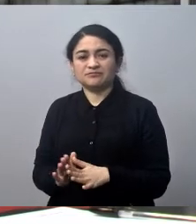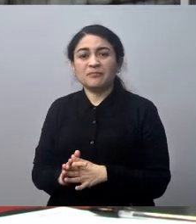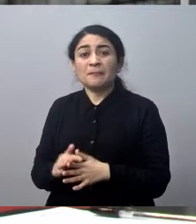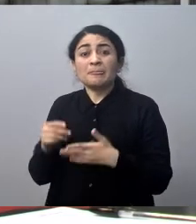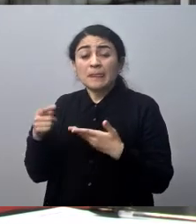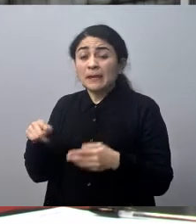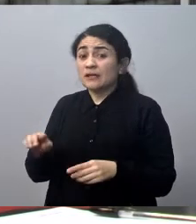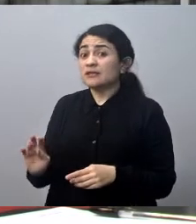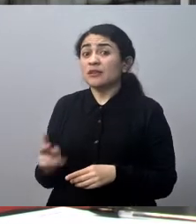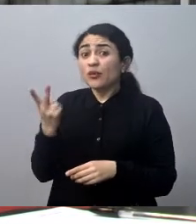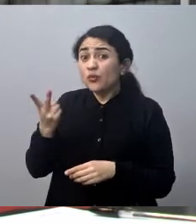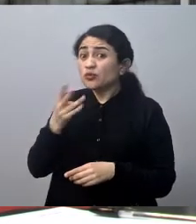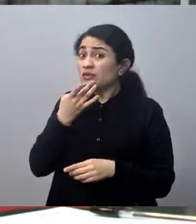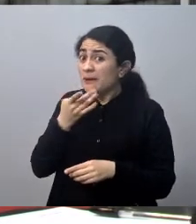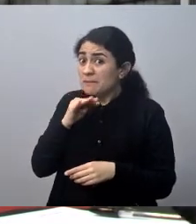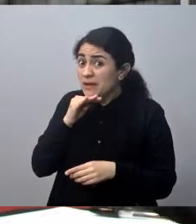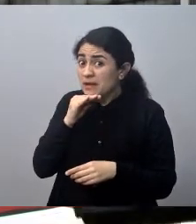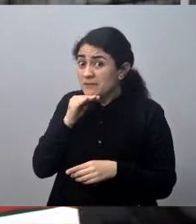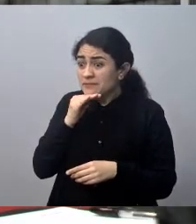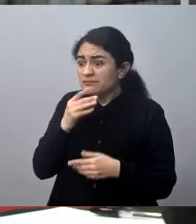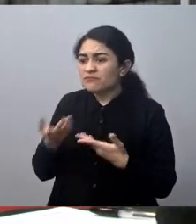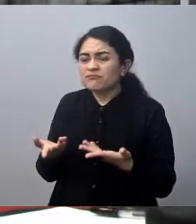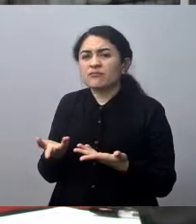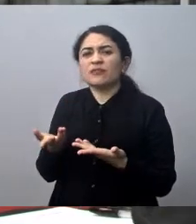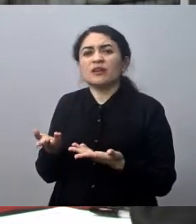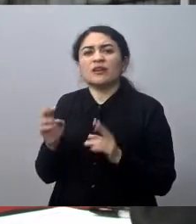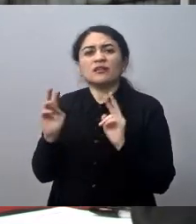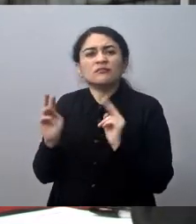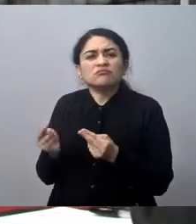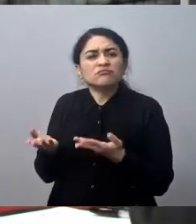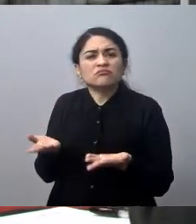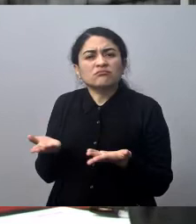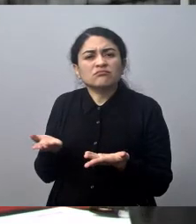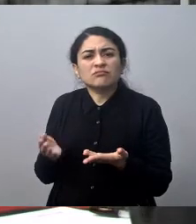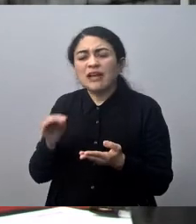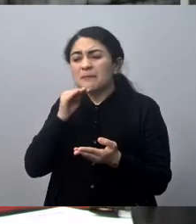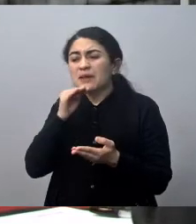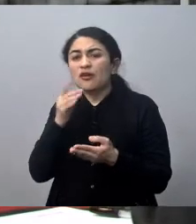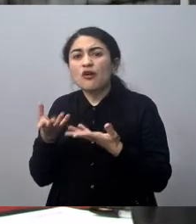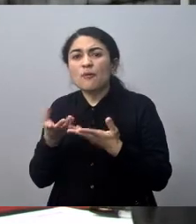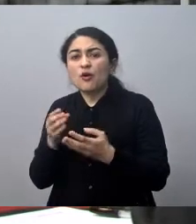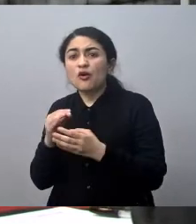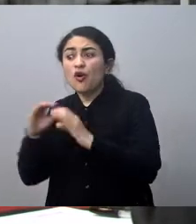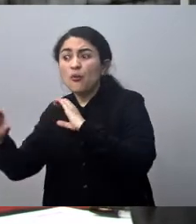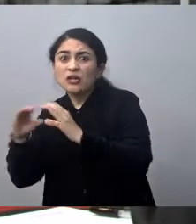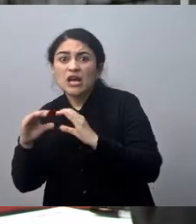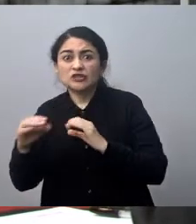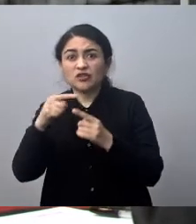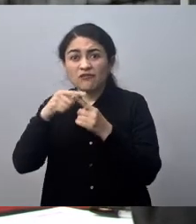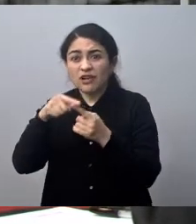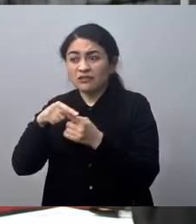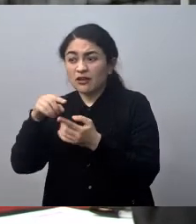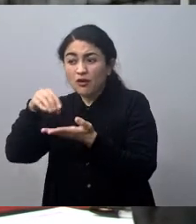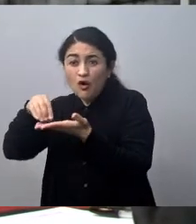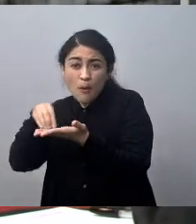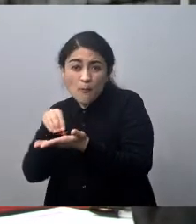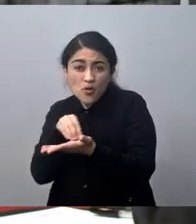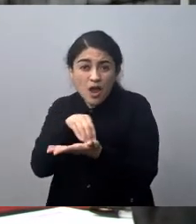Segundo, porque las comunicaciones intercomunales creo que son importantes estas vías